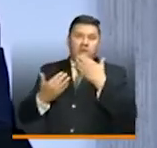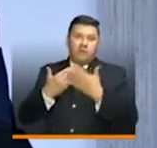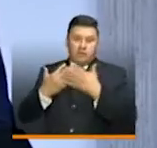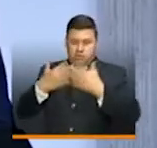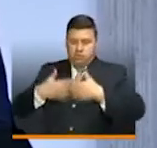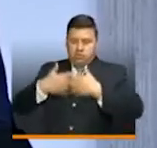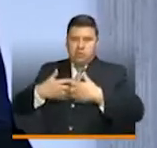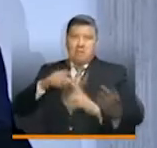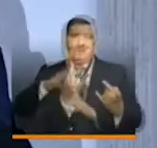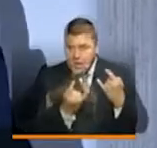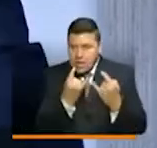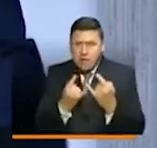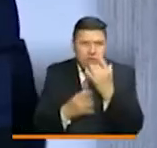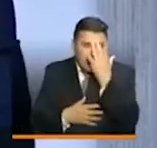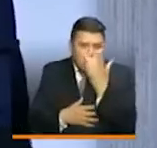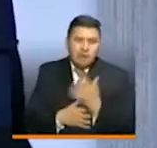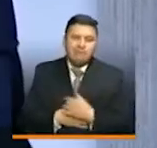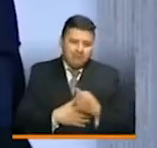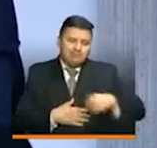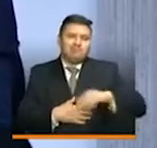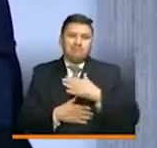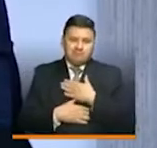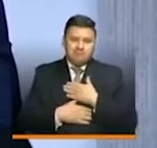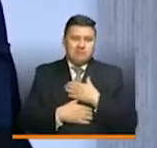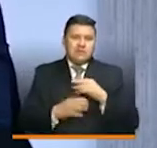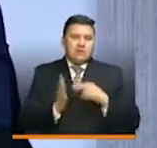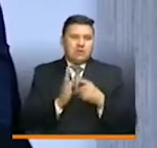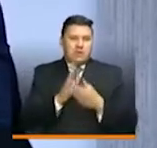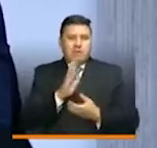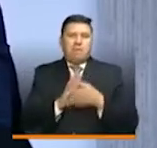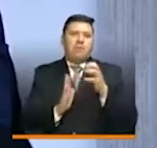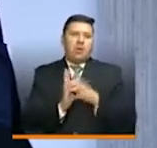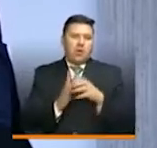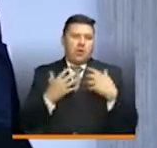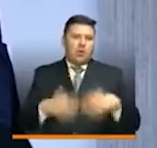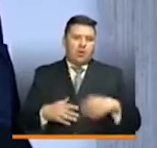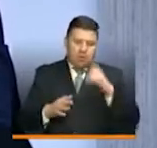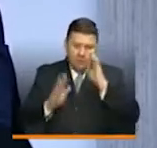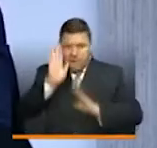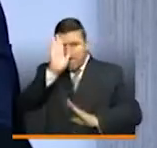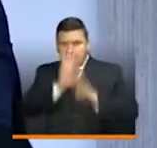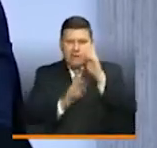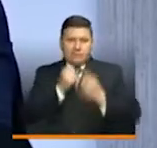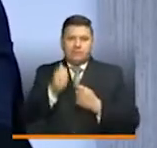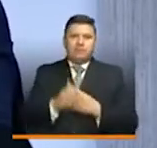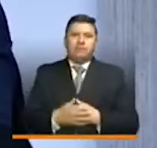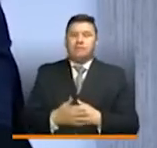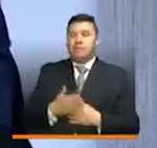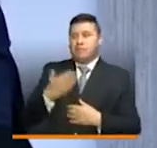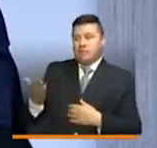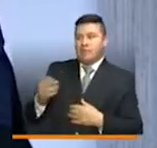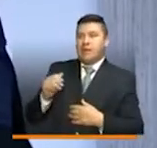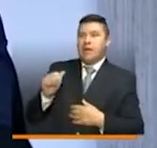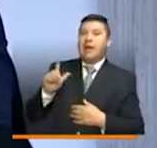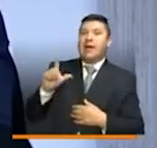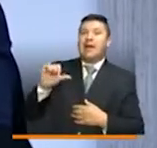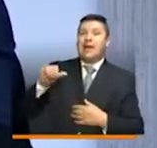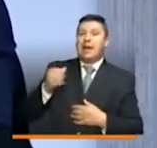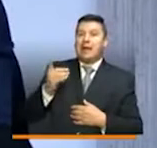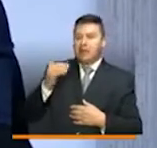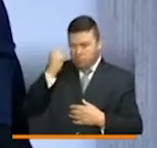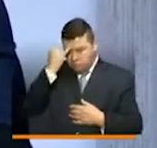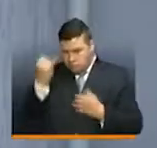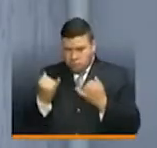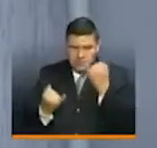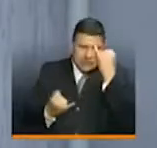para generar empleos. Porque este sí que es un producto del emprendimiento. Alejandro con su emprendimiento